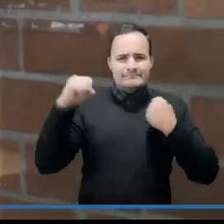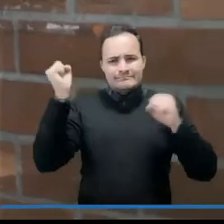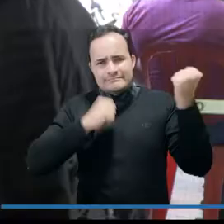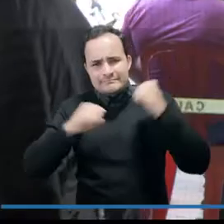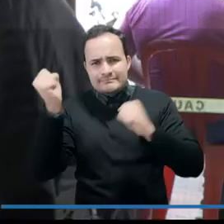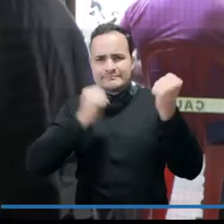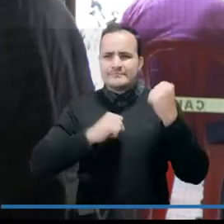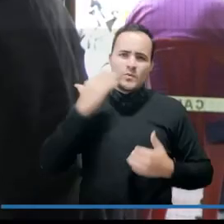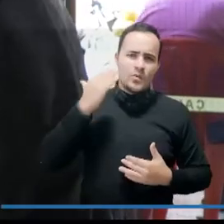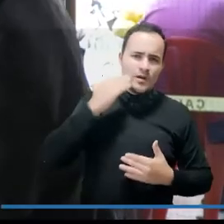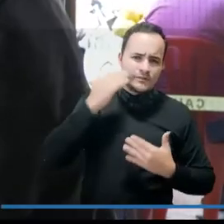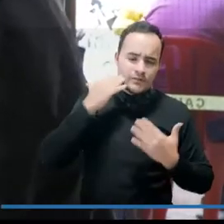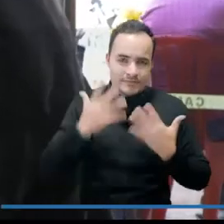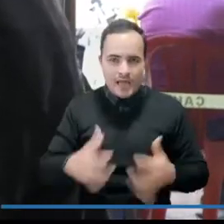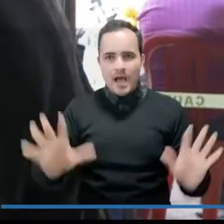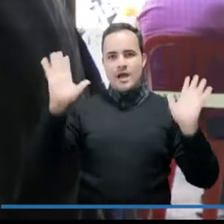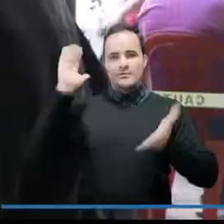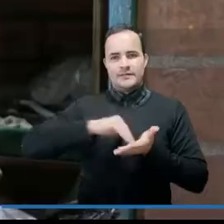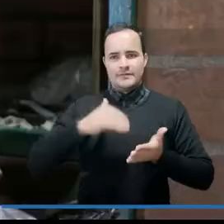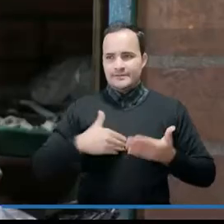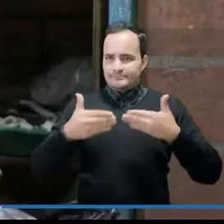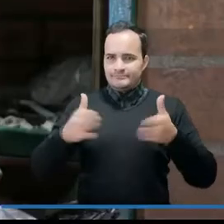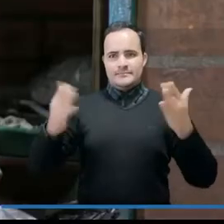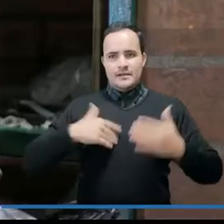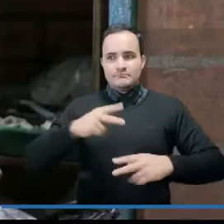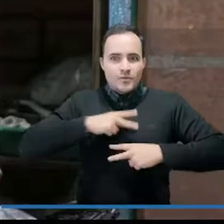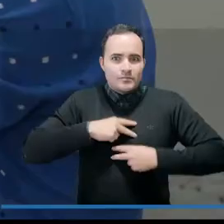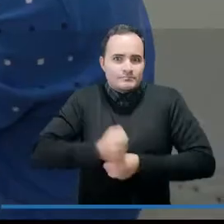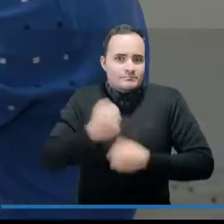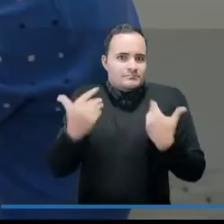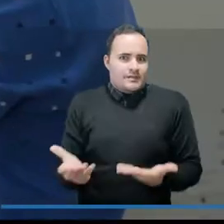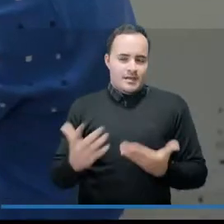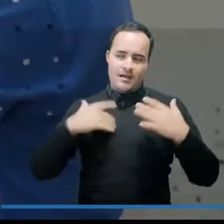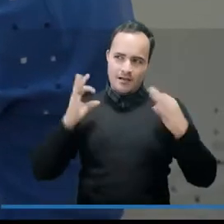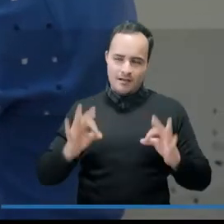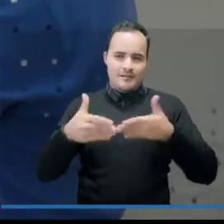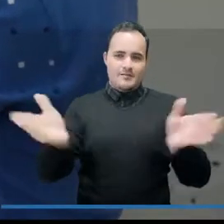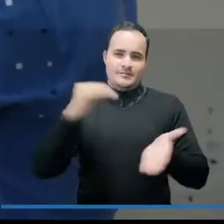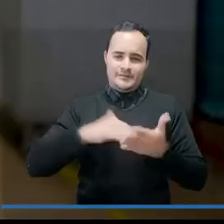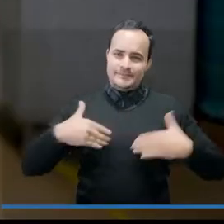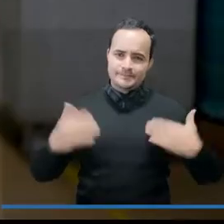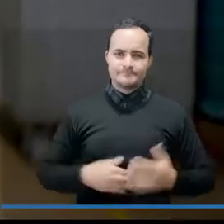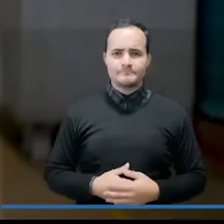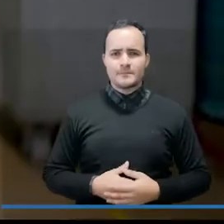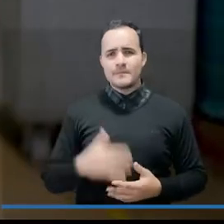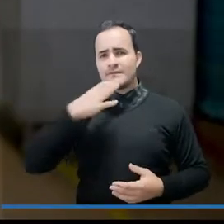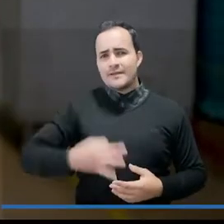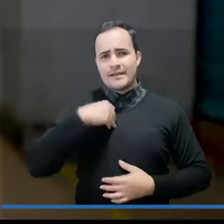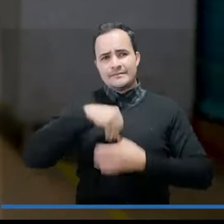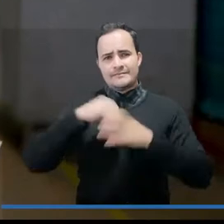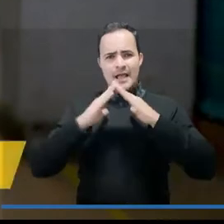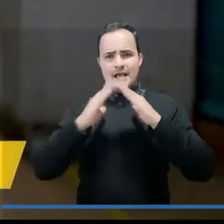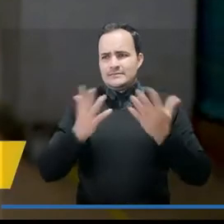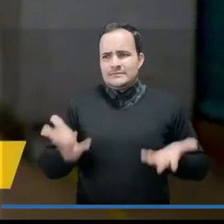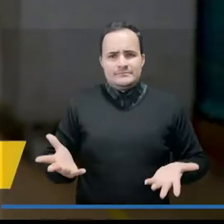esa ansiedad de estar acá nuevamente en nuestro lugar de trabajo. Porque en nuestras casas